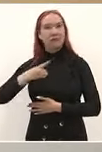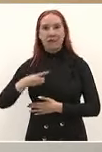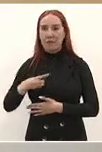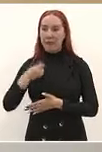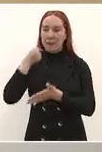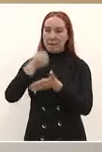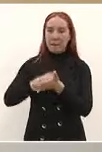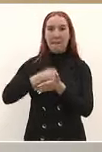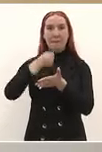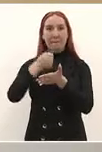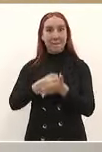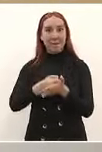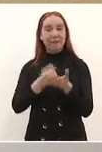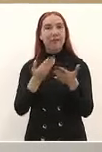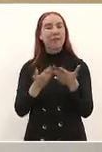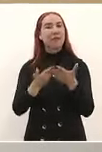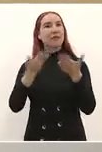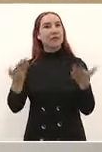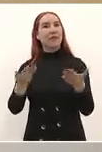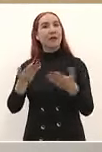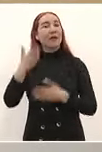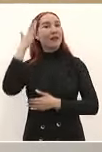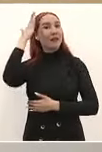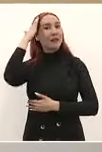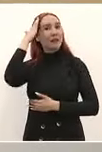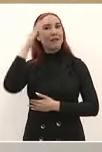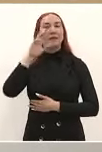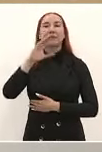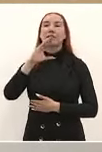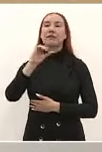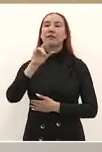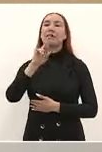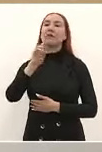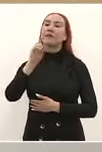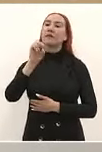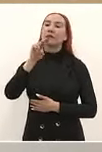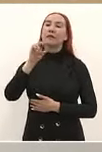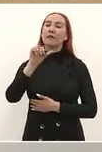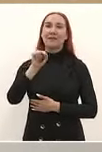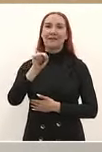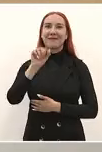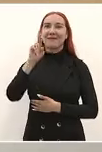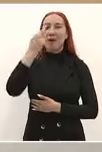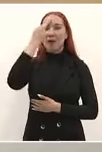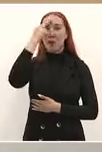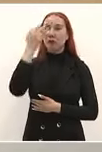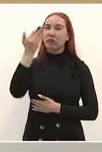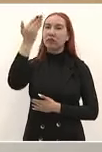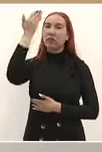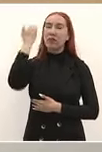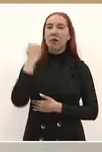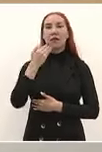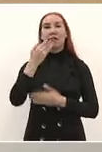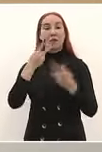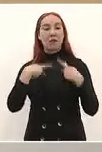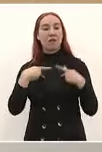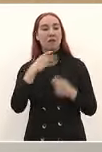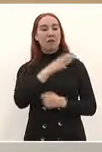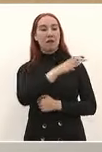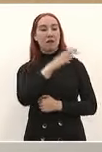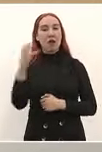pues apoyó a los campesinos a los